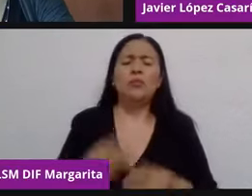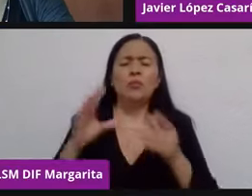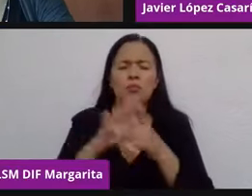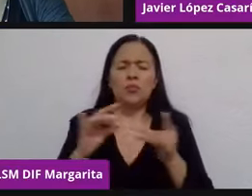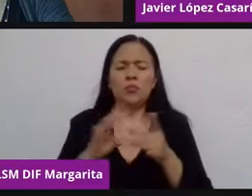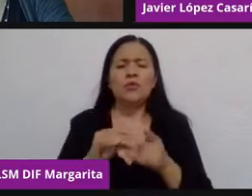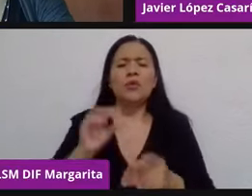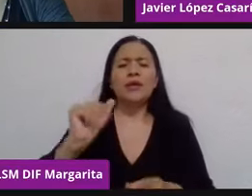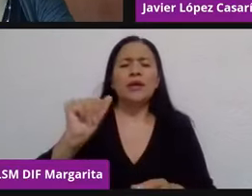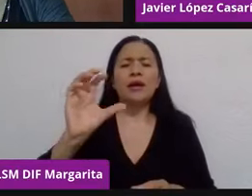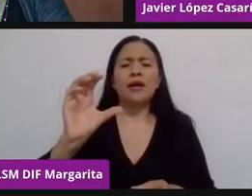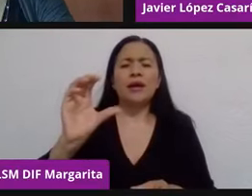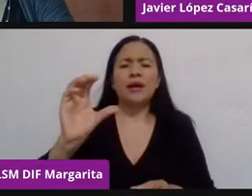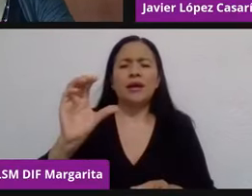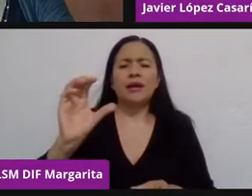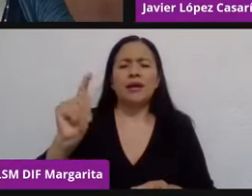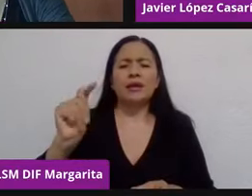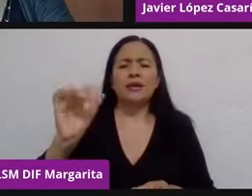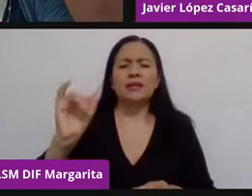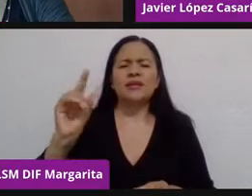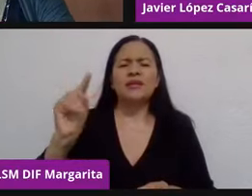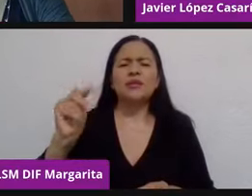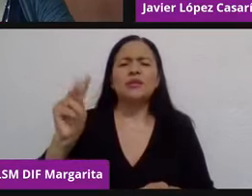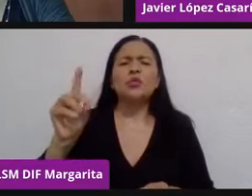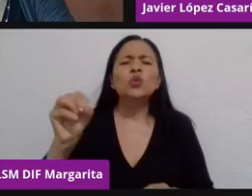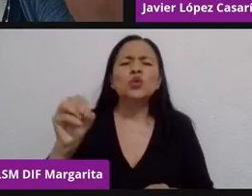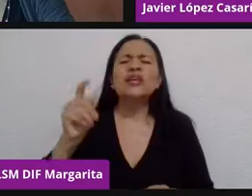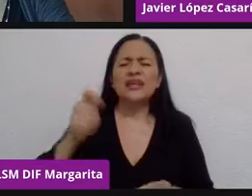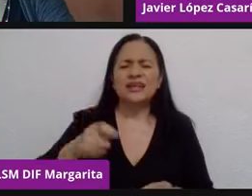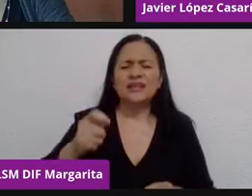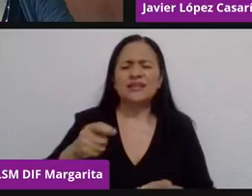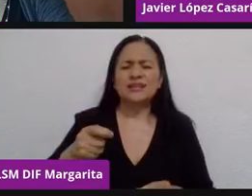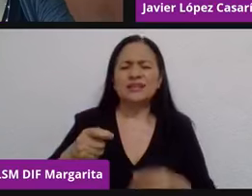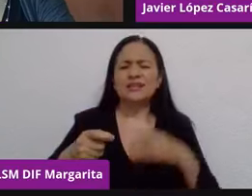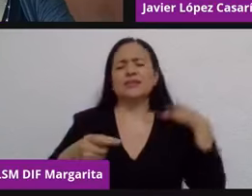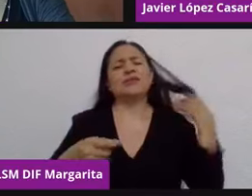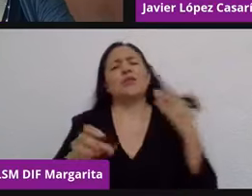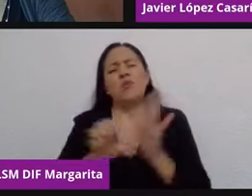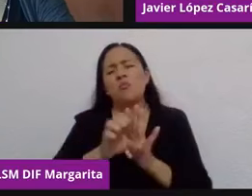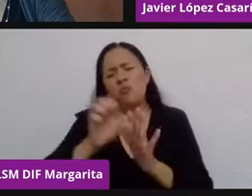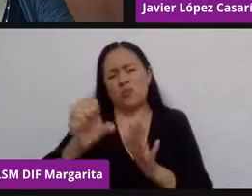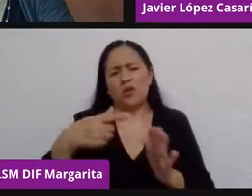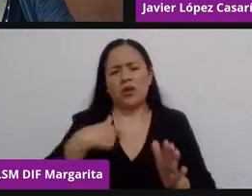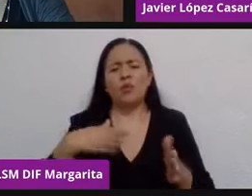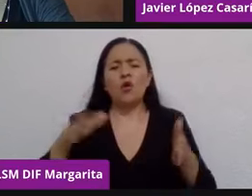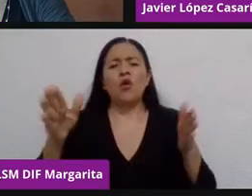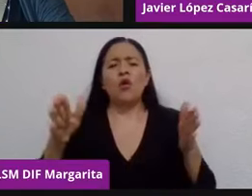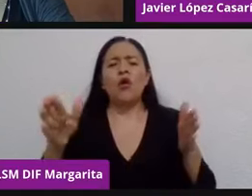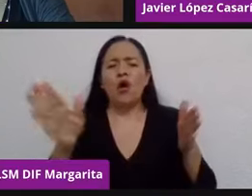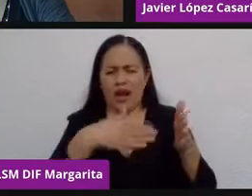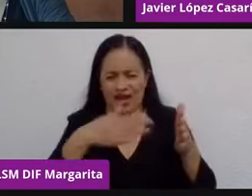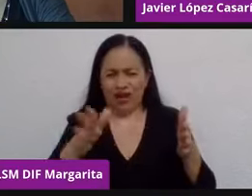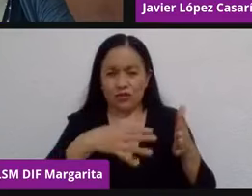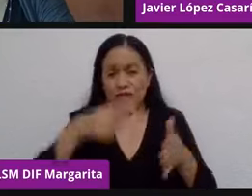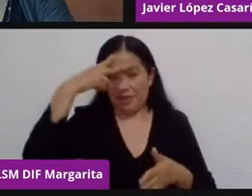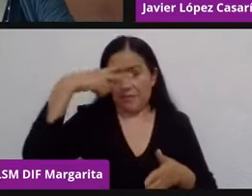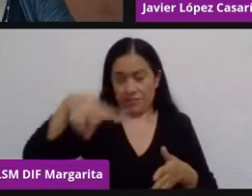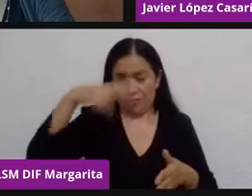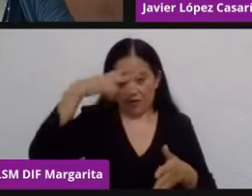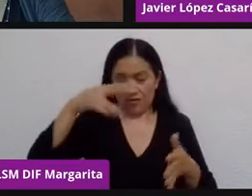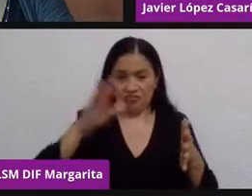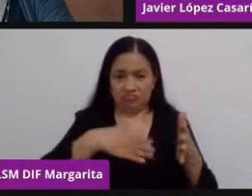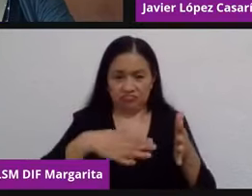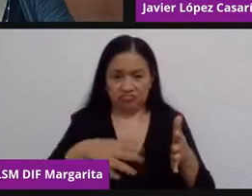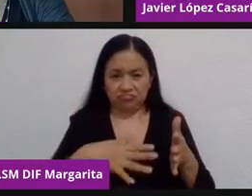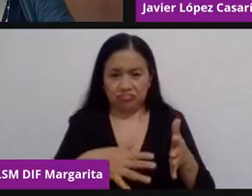gráfico, si me lo permiten, y es la cocina mexicana considerada un patrimonio de la humanidad. Y cuando empecé a